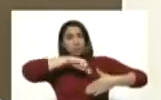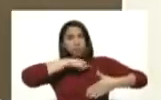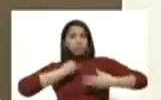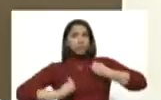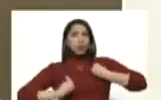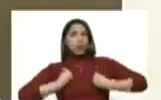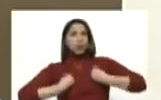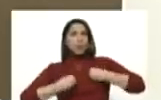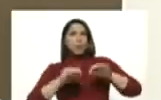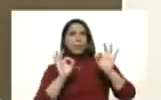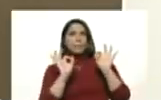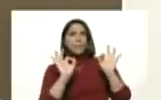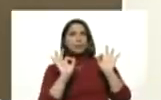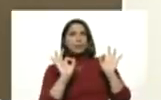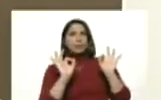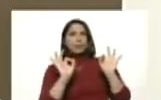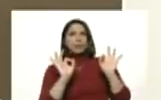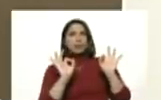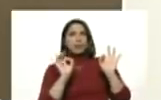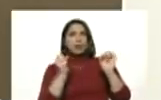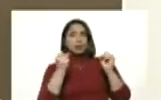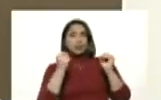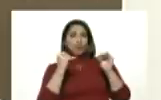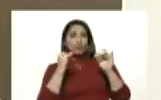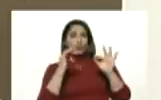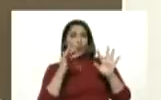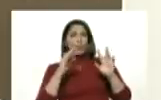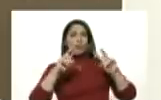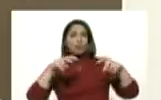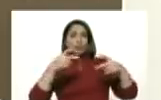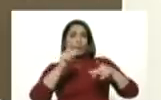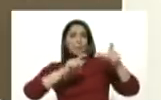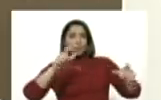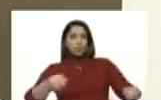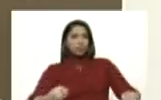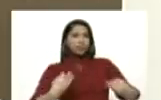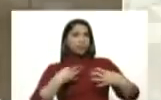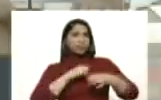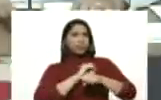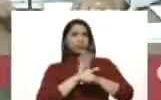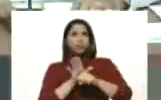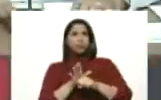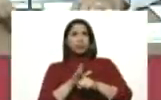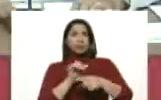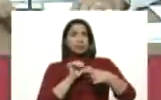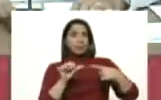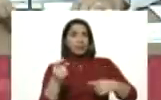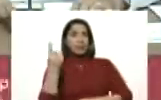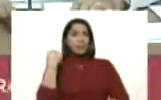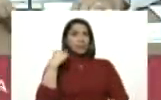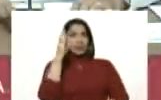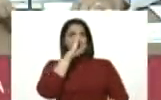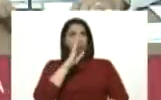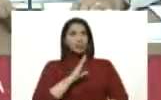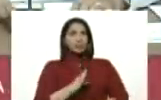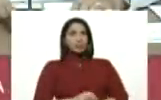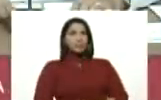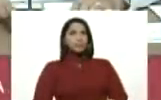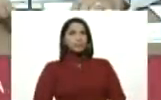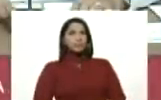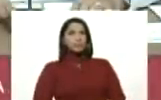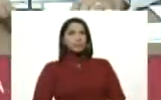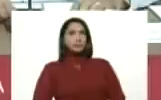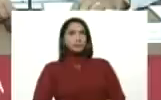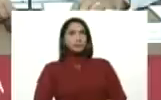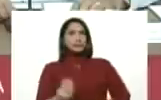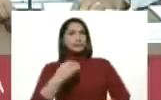especialmente que el número de nuevos casos notificados la semana pasada en Brasil, haya